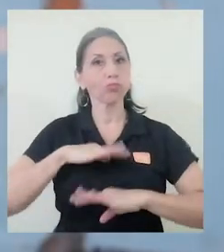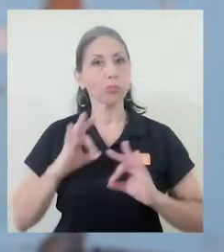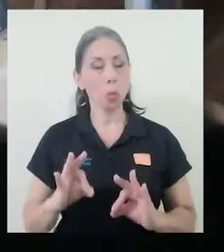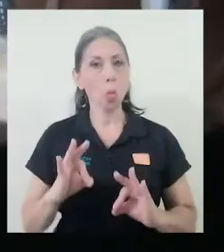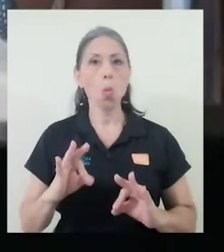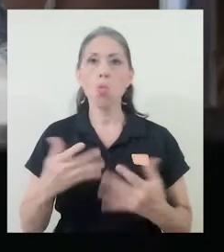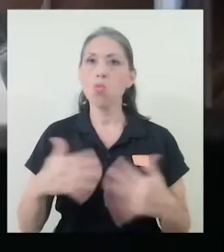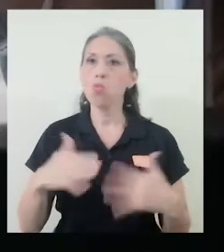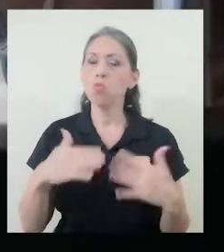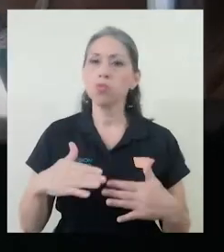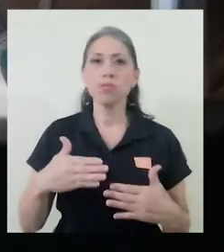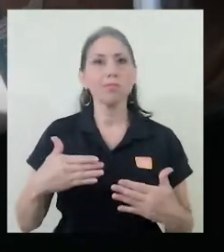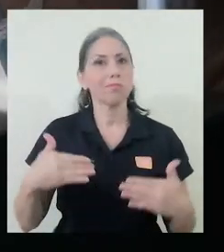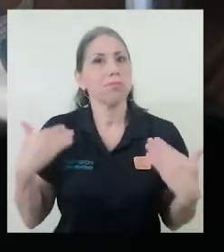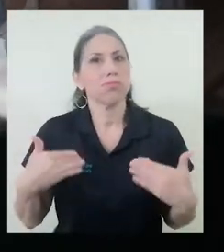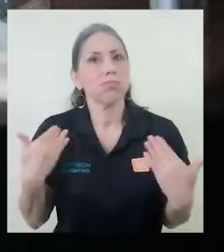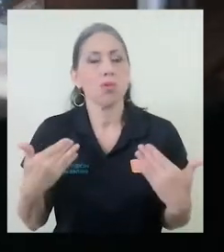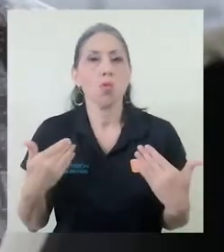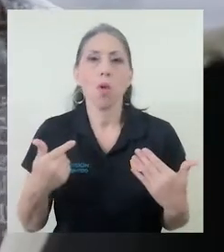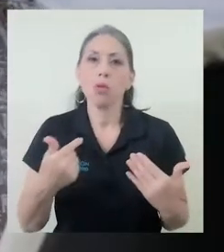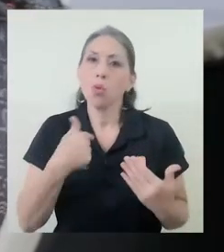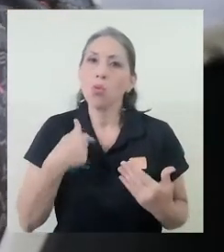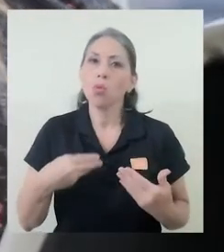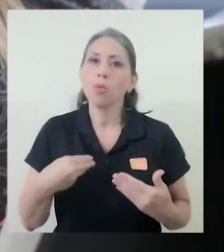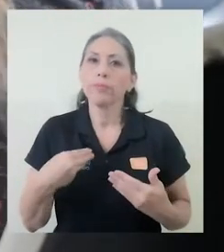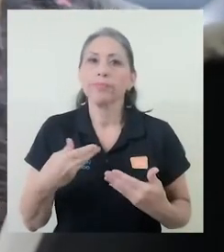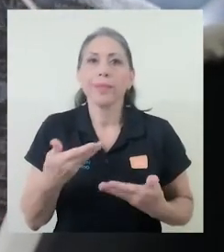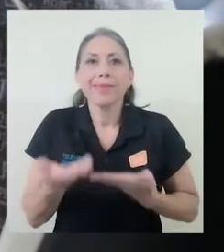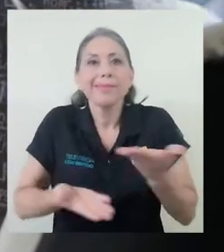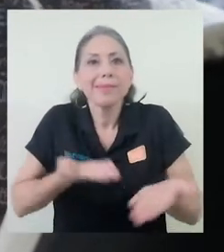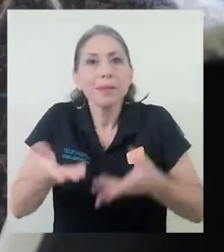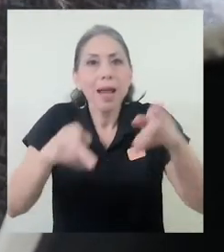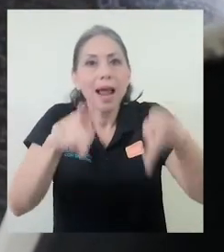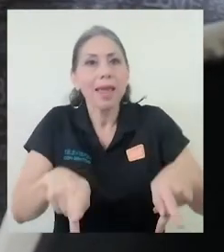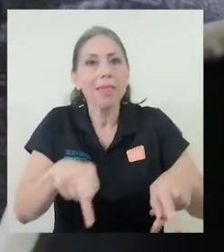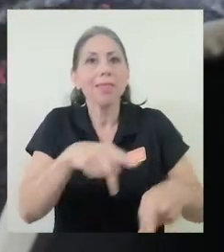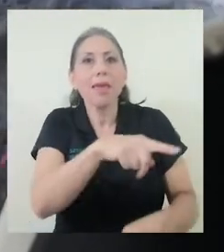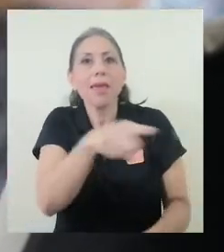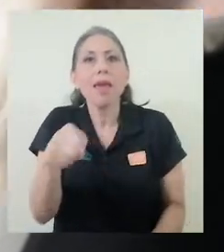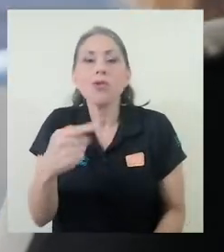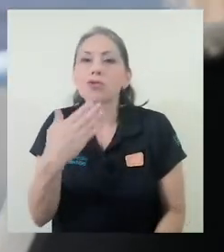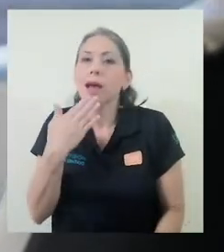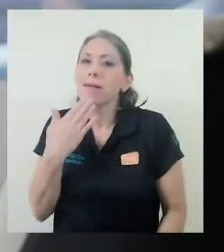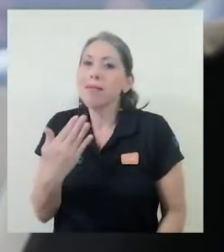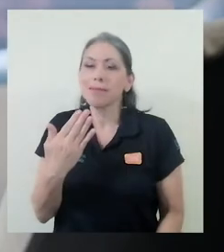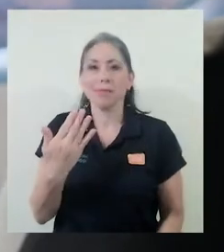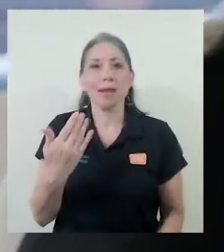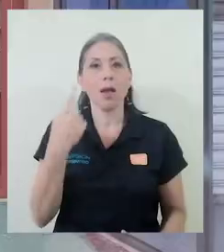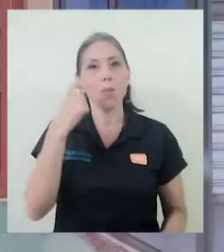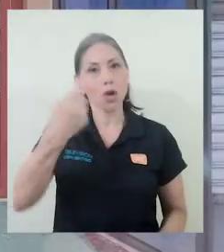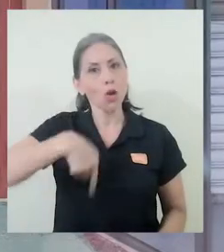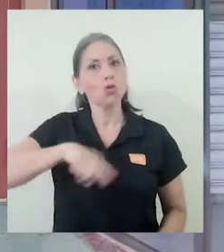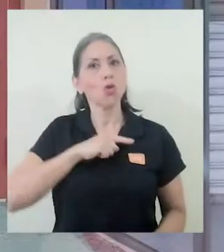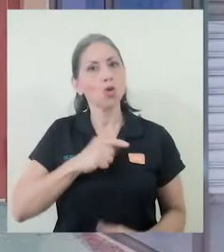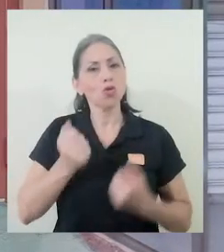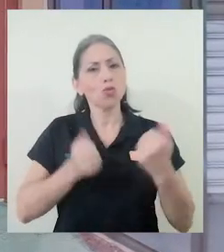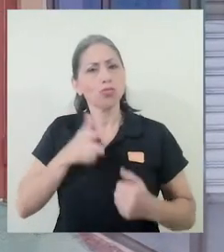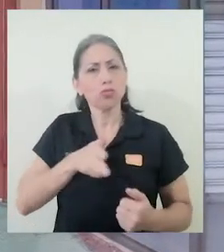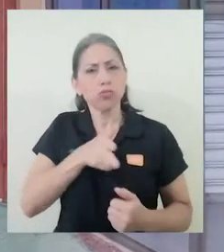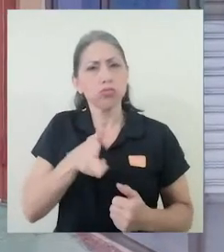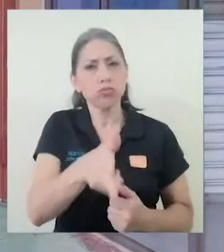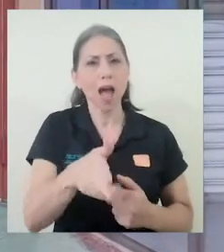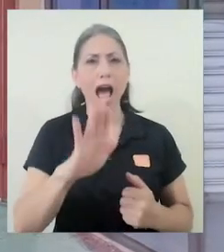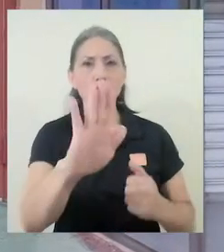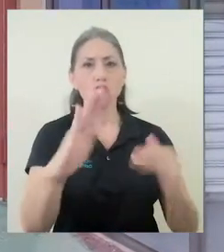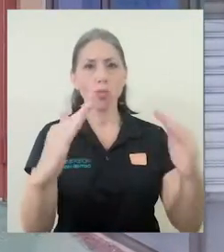satisfactoria te llena mucho cuando haz un servicio a la gente y te lo agradece porque estamos yendo directamente a su hogar